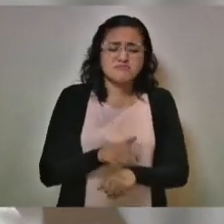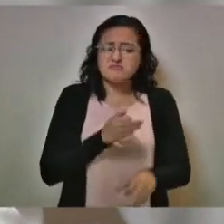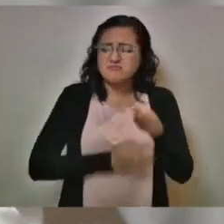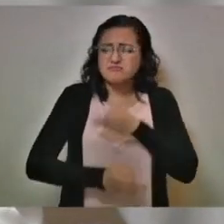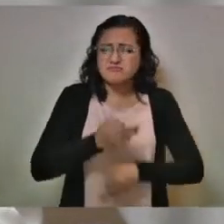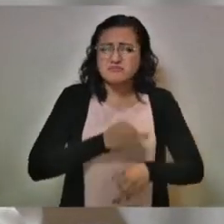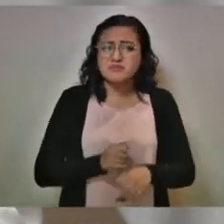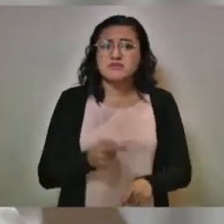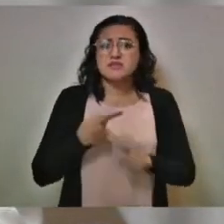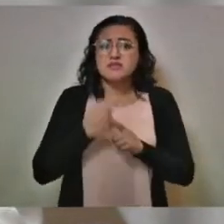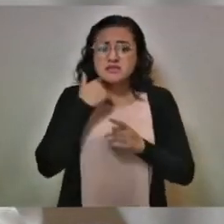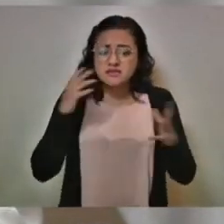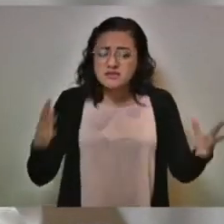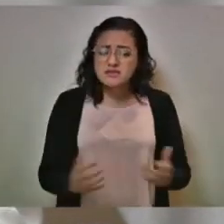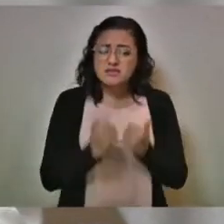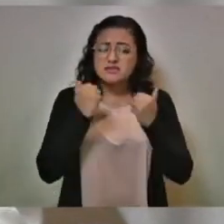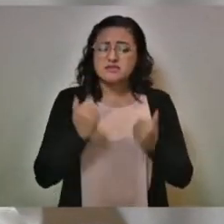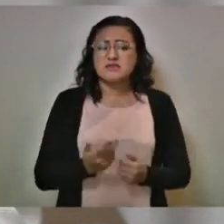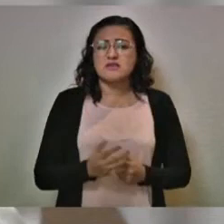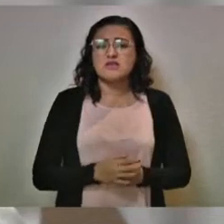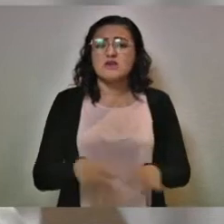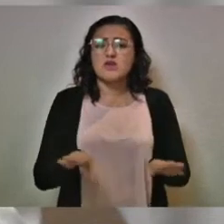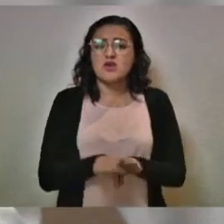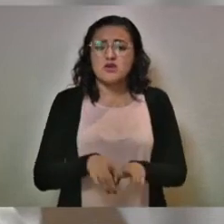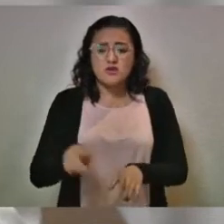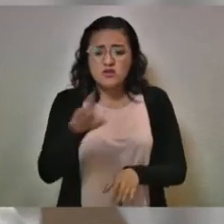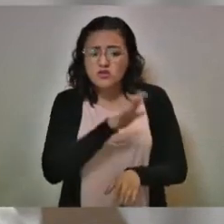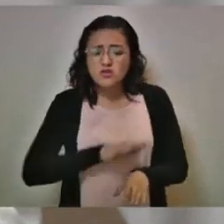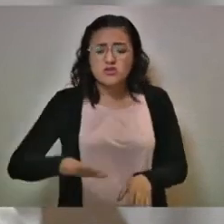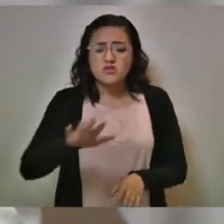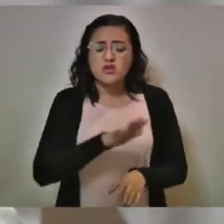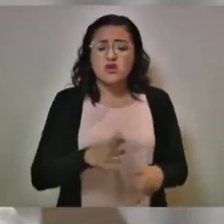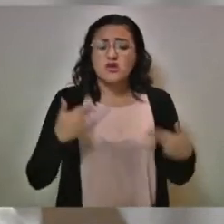al hombre. Como género humano.